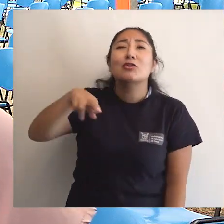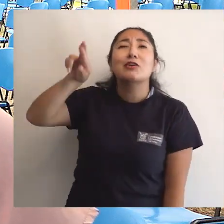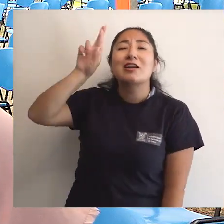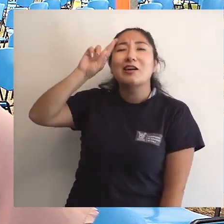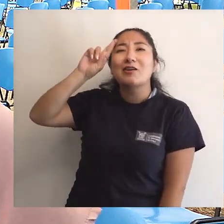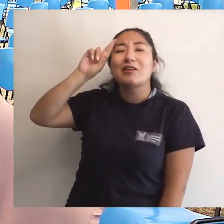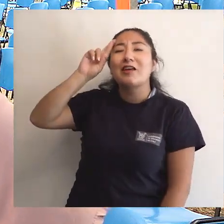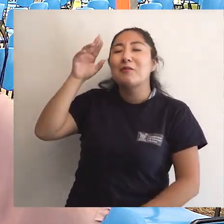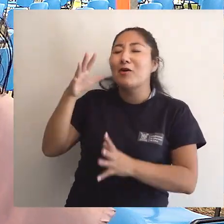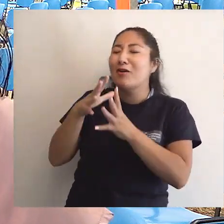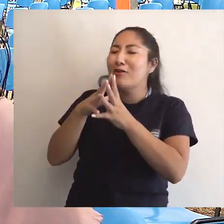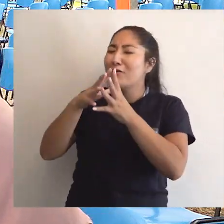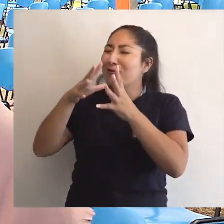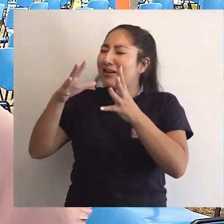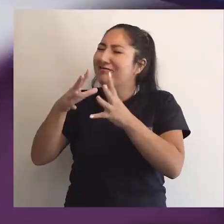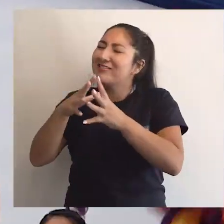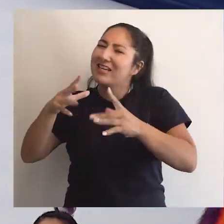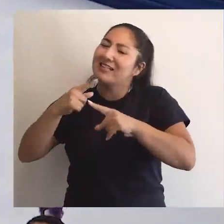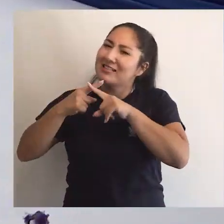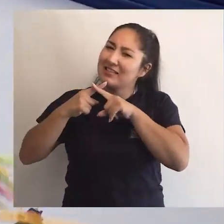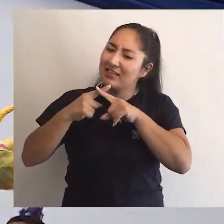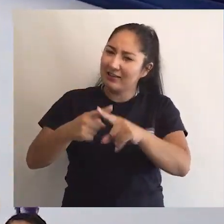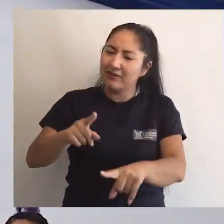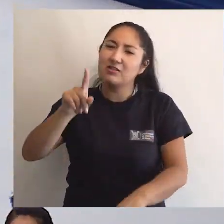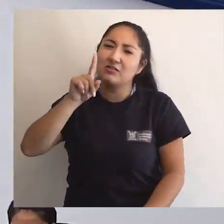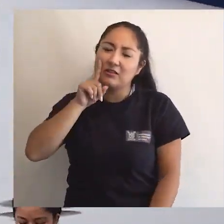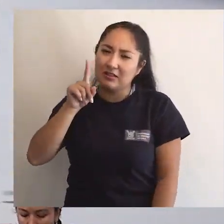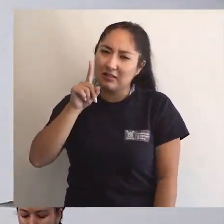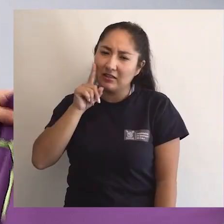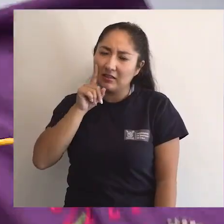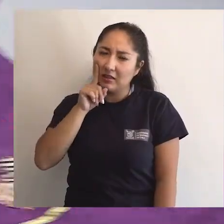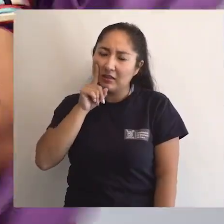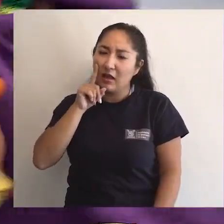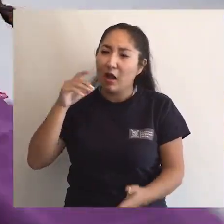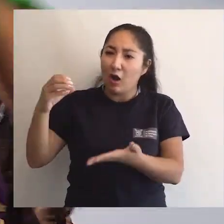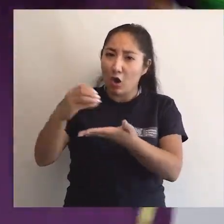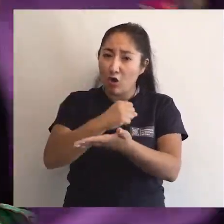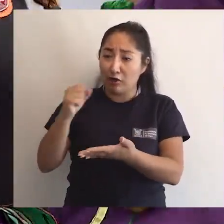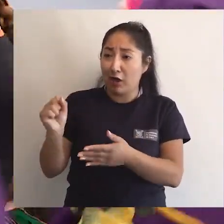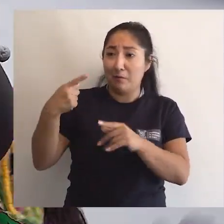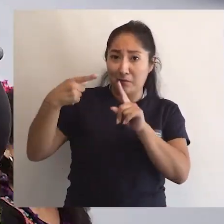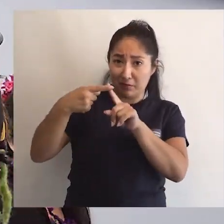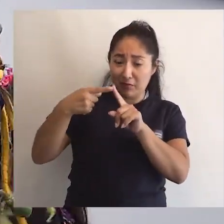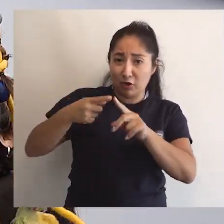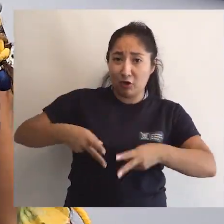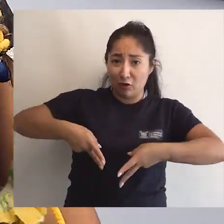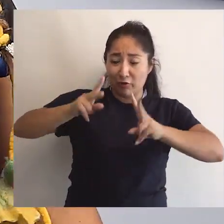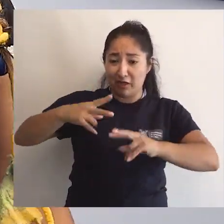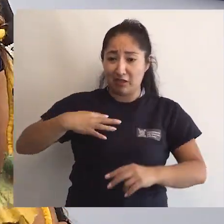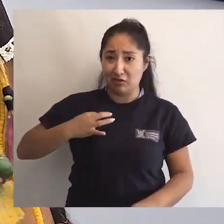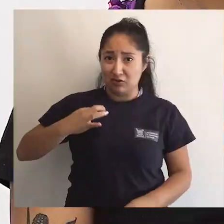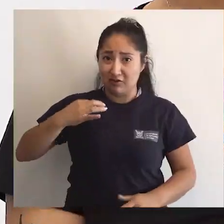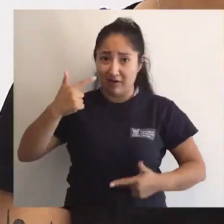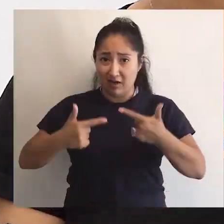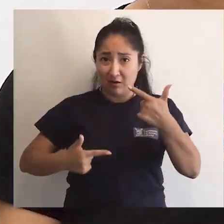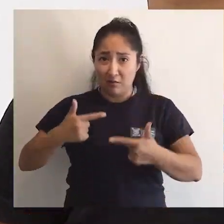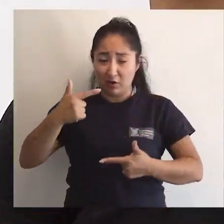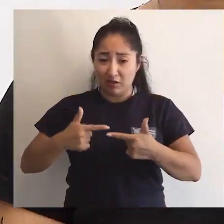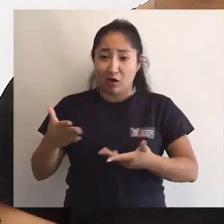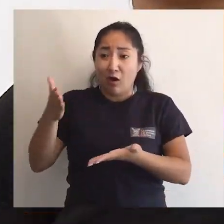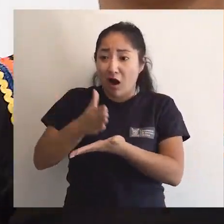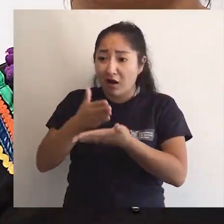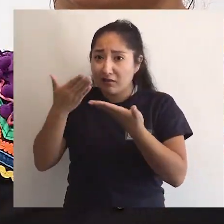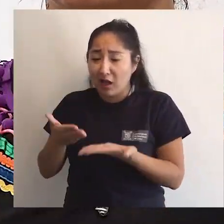conmemoramos los tremendos costos que ha tenido el conseguir primero los derechos civiles y